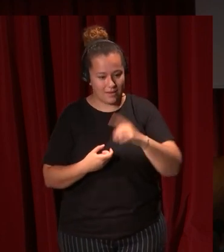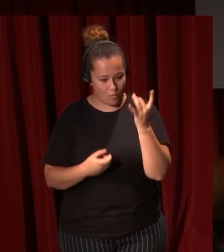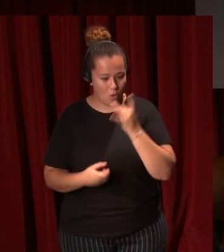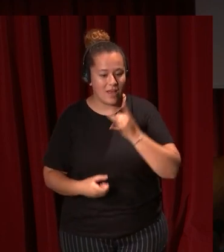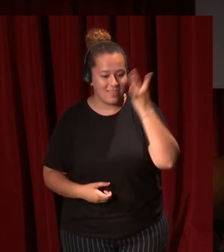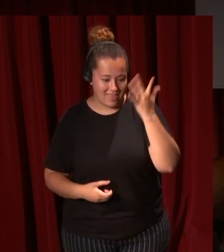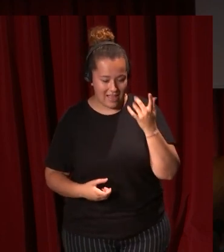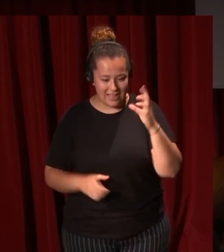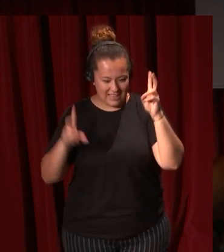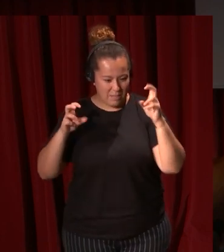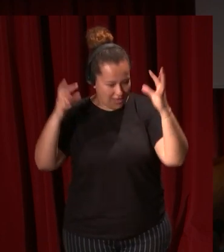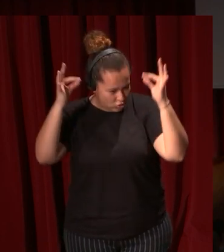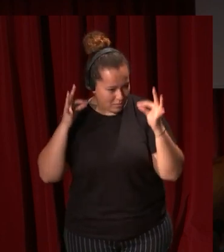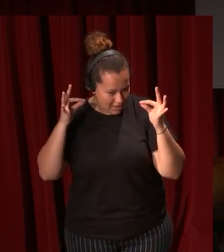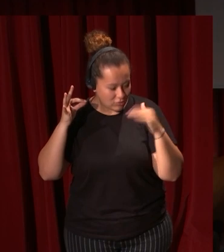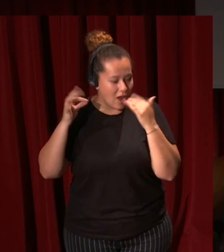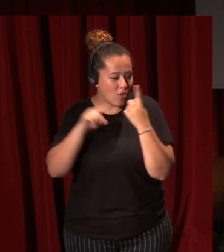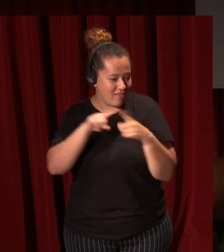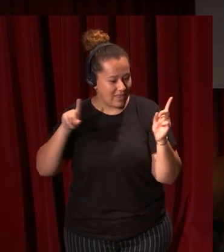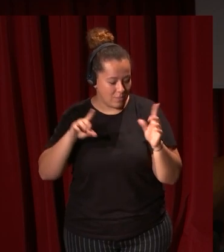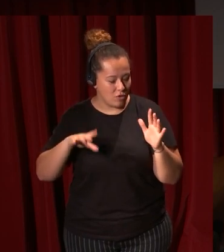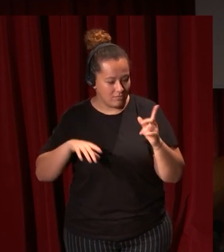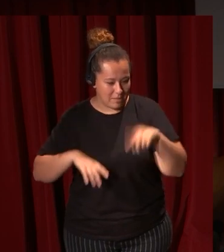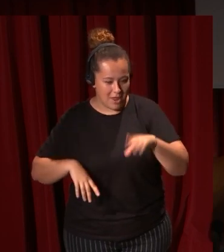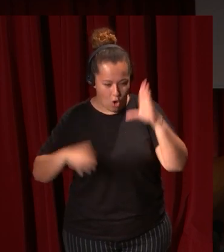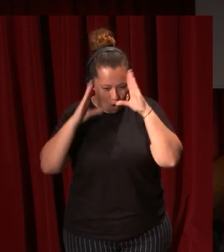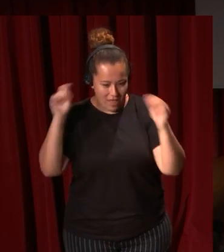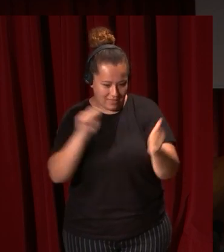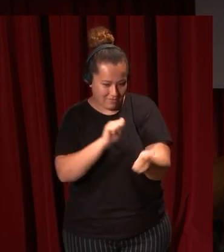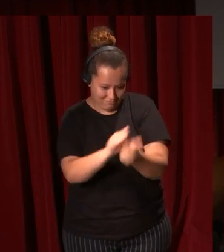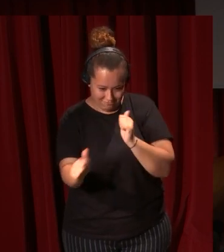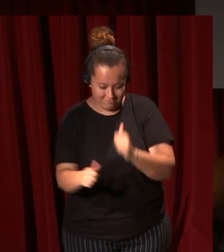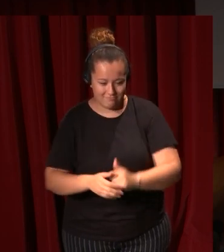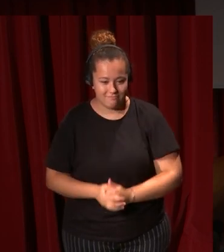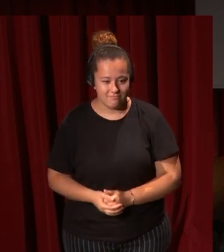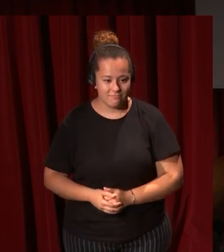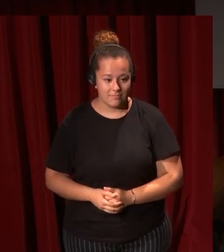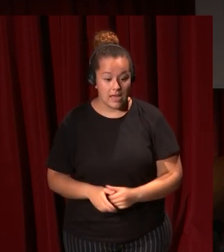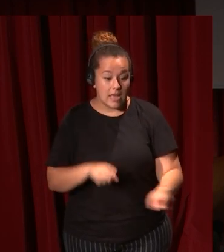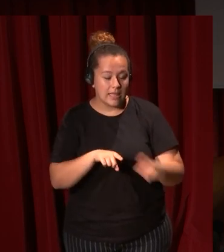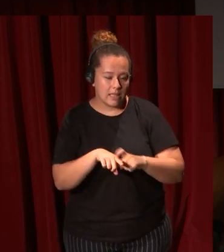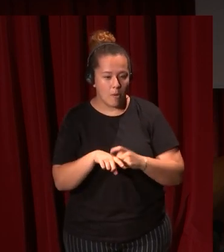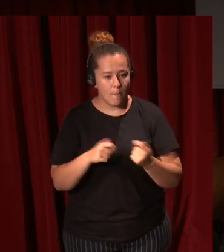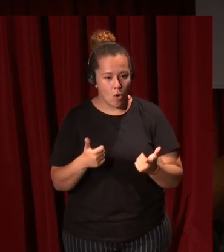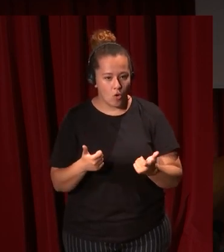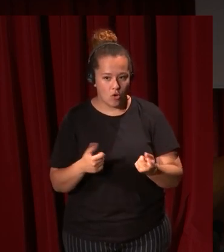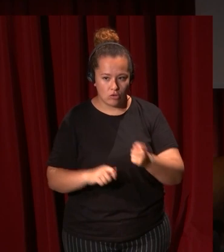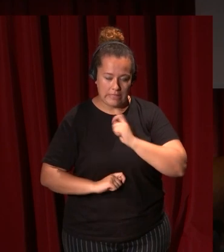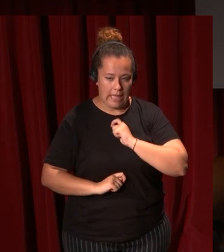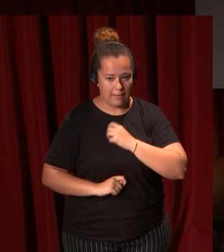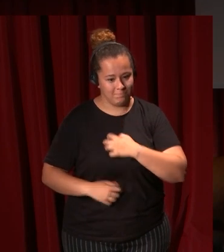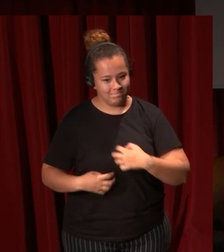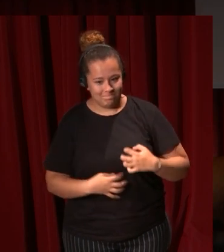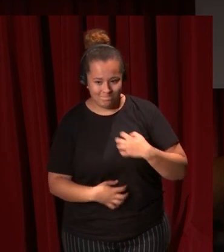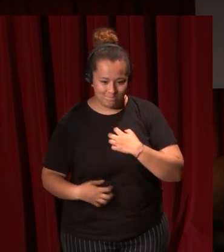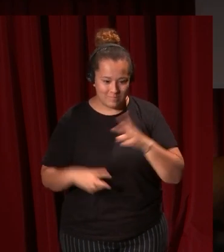de llevar los sombreros aunque sea algo diferente una cuestión un tanto no sé que me inquieta digamos en la